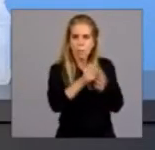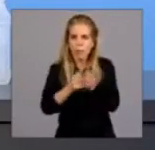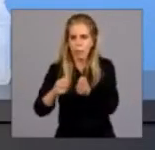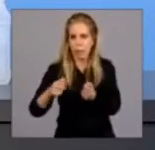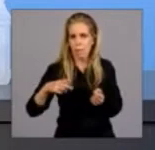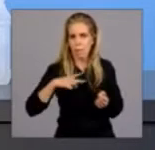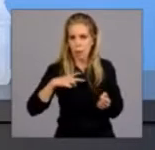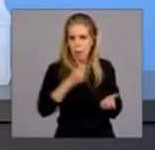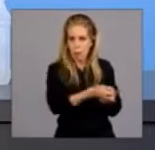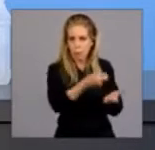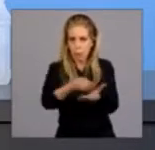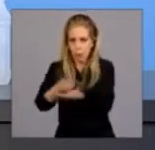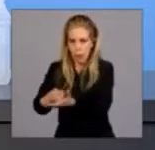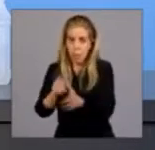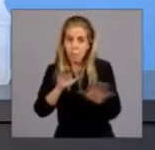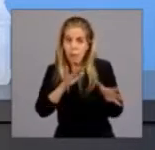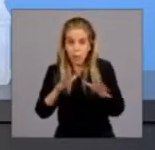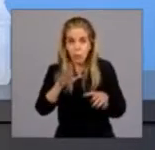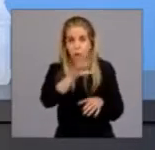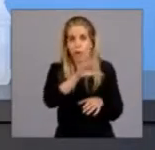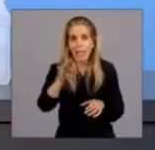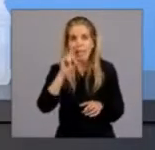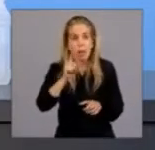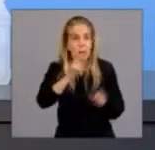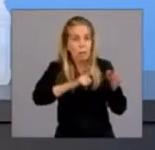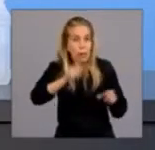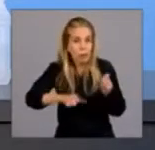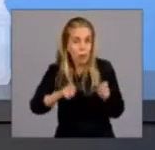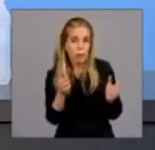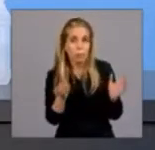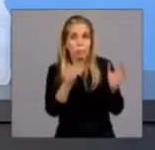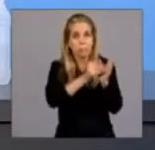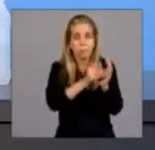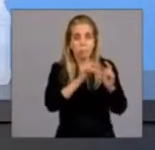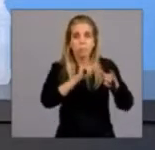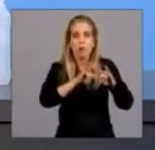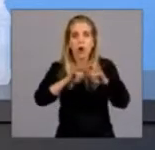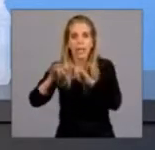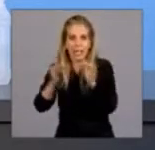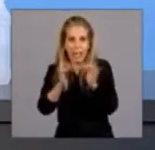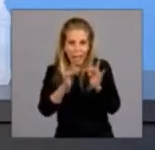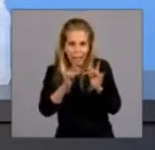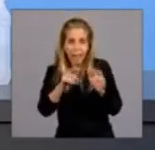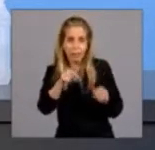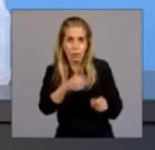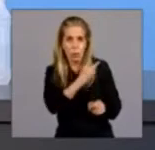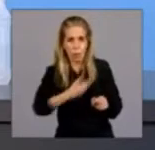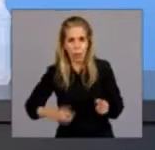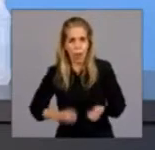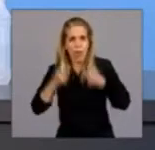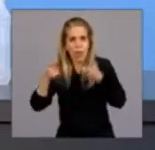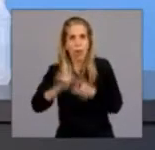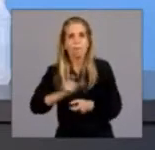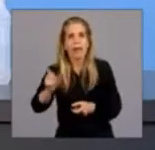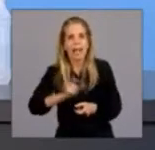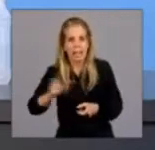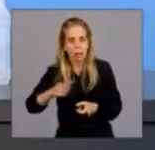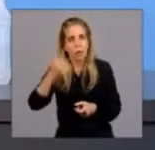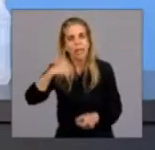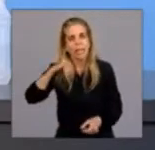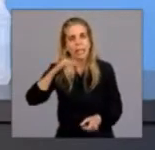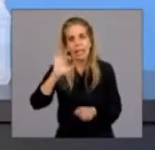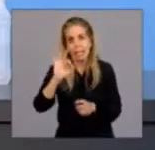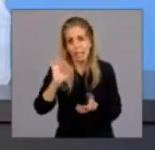Ya tenemos casi medio millón de personas que se han anotado y que han recibido el préstamo a tasa cero de